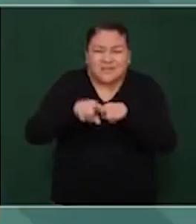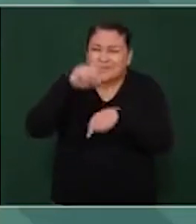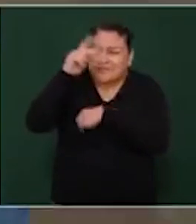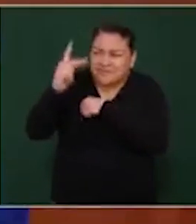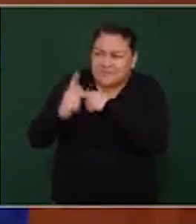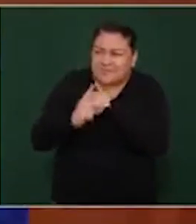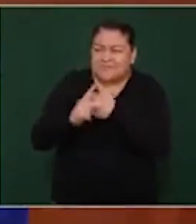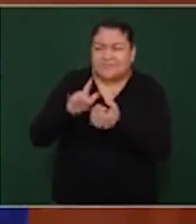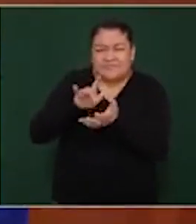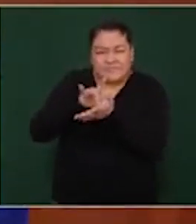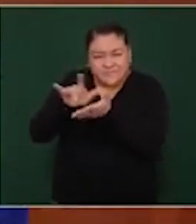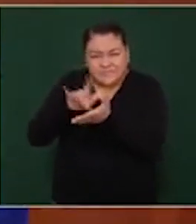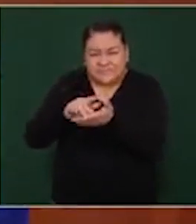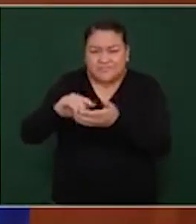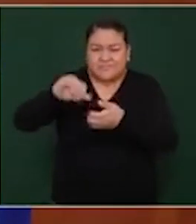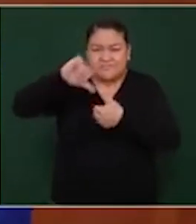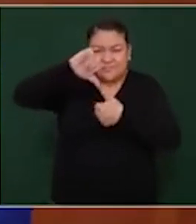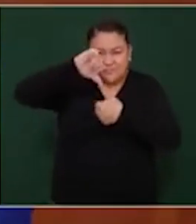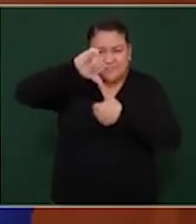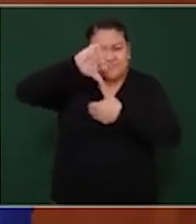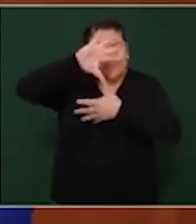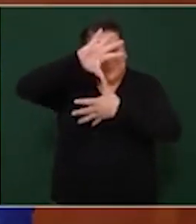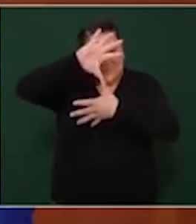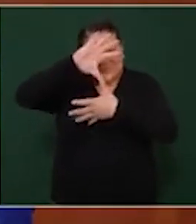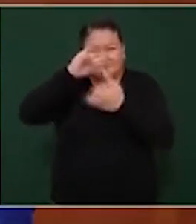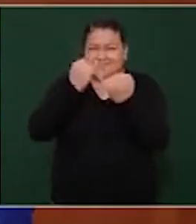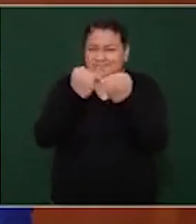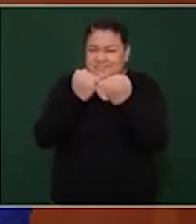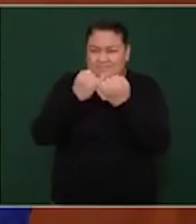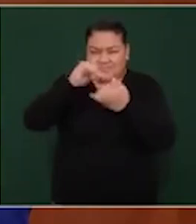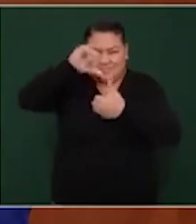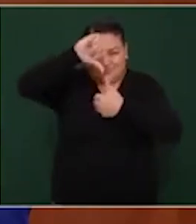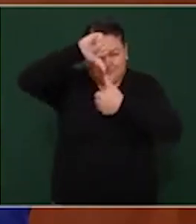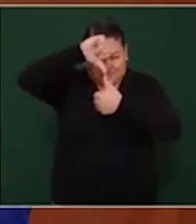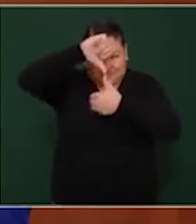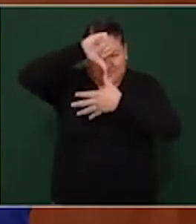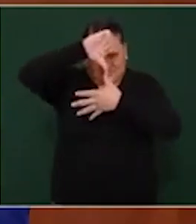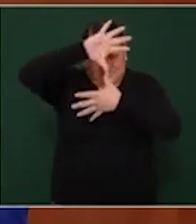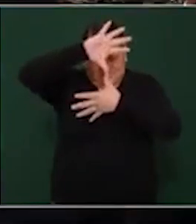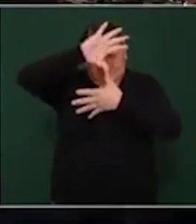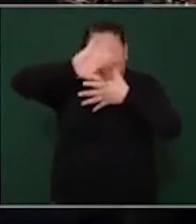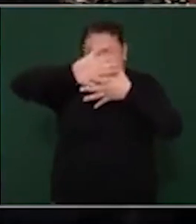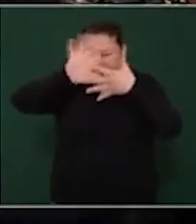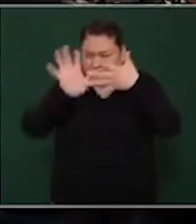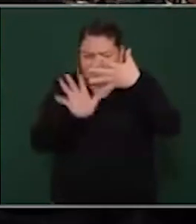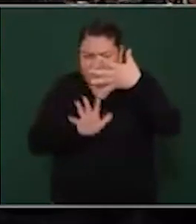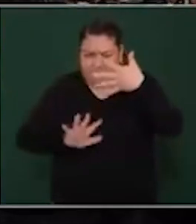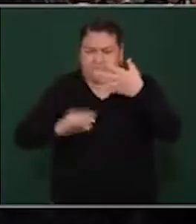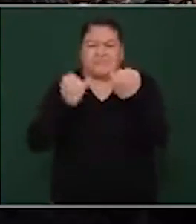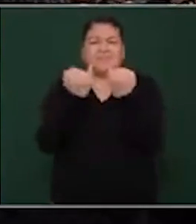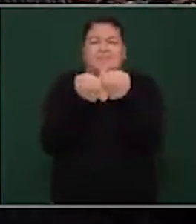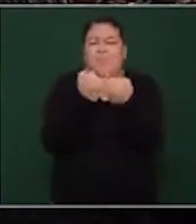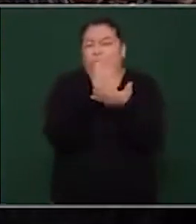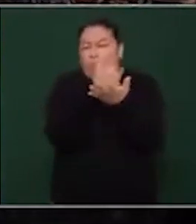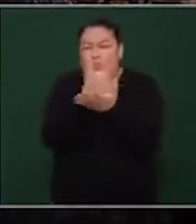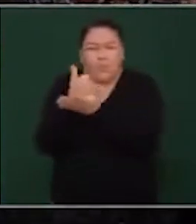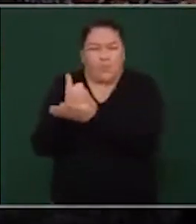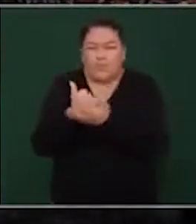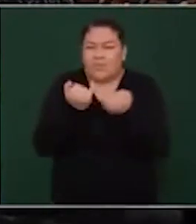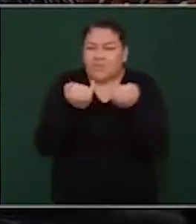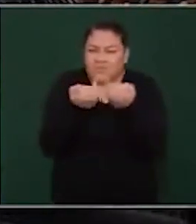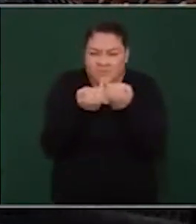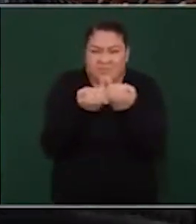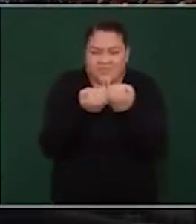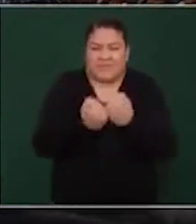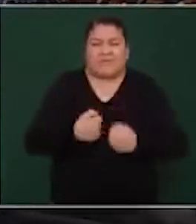América Central, en el Caribe, en toda América. Y yo pienso